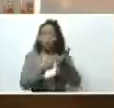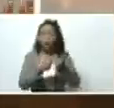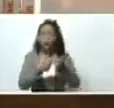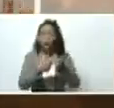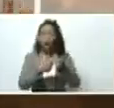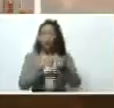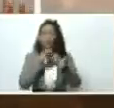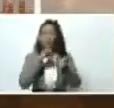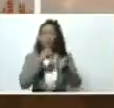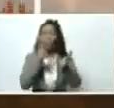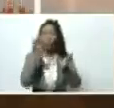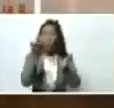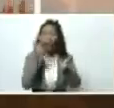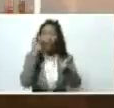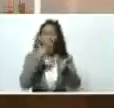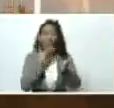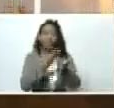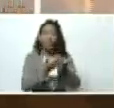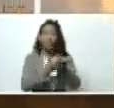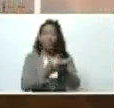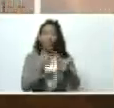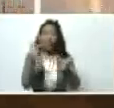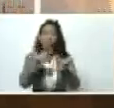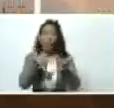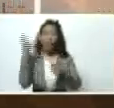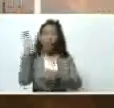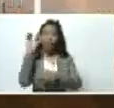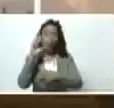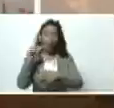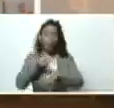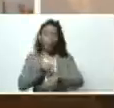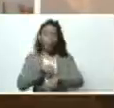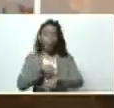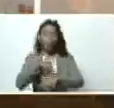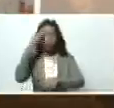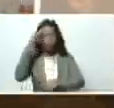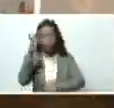que es el más afectado de Caracas en este momento, mi comandante,